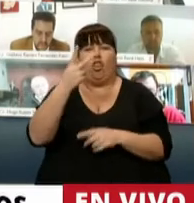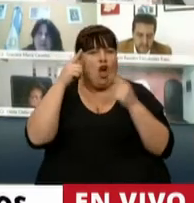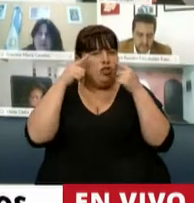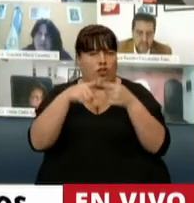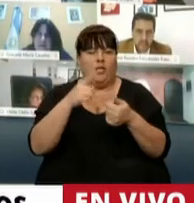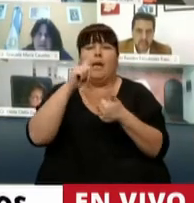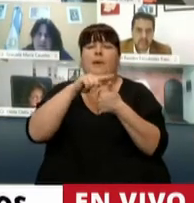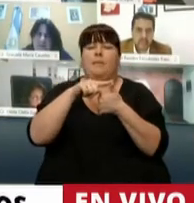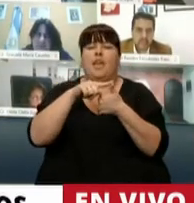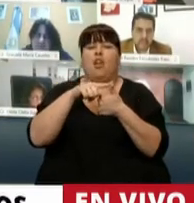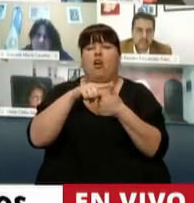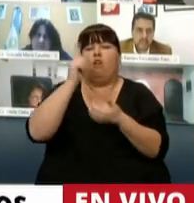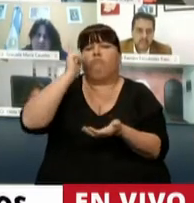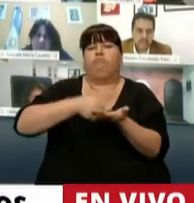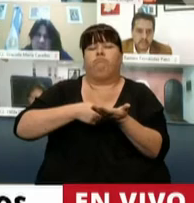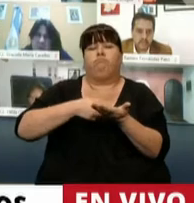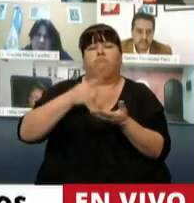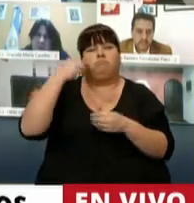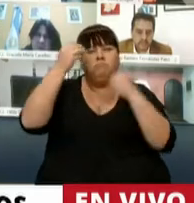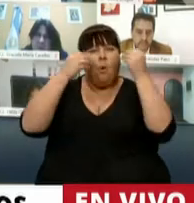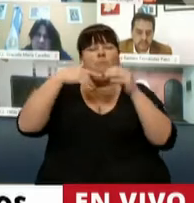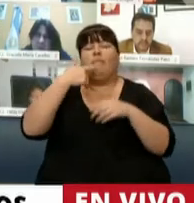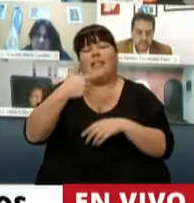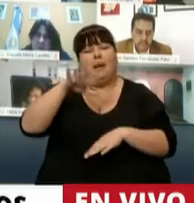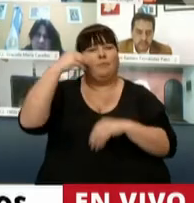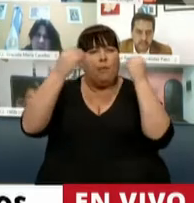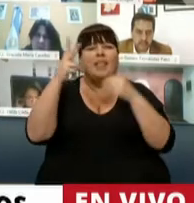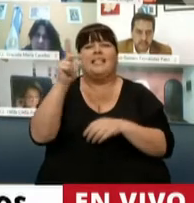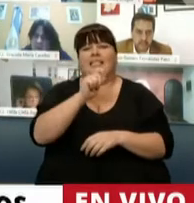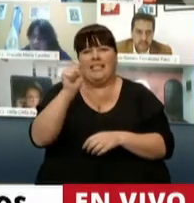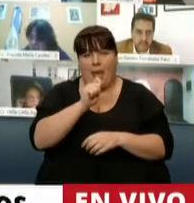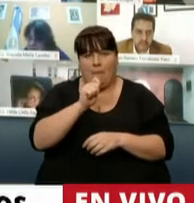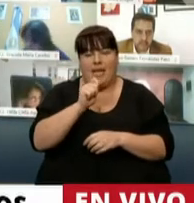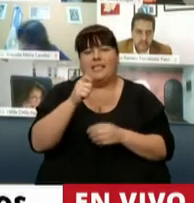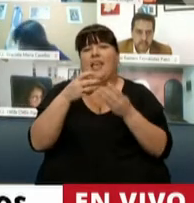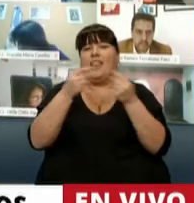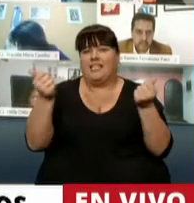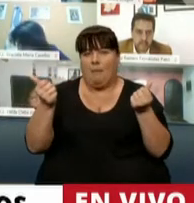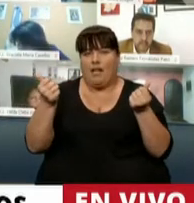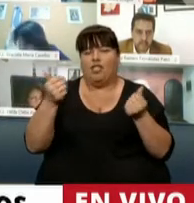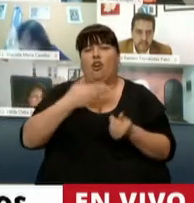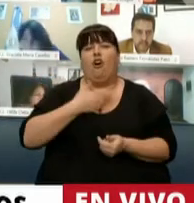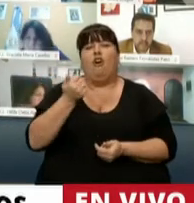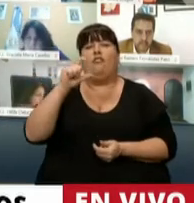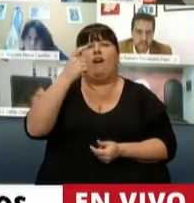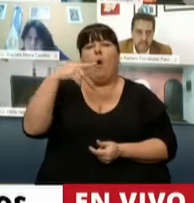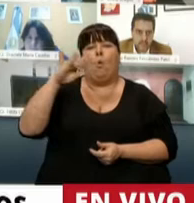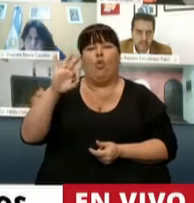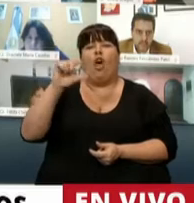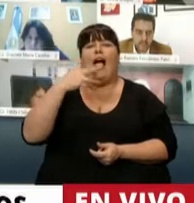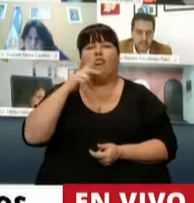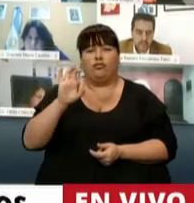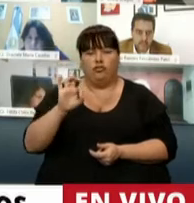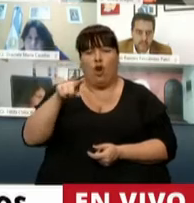objetivos. Primero, declarar la más sentida preocupación por los tres meses de desaparición que lleva Facundo Astudillo Castro